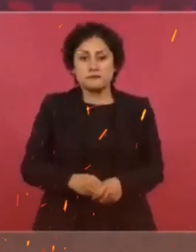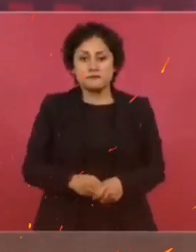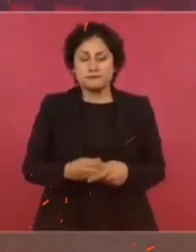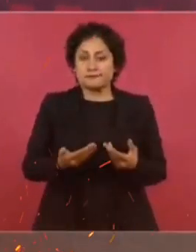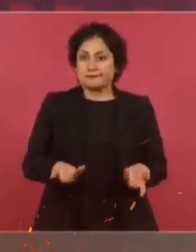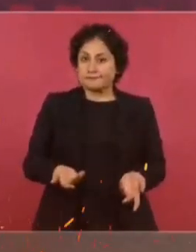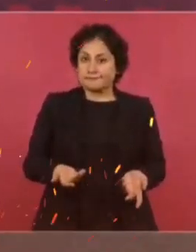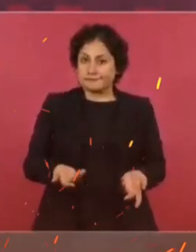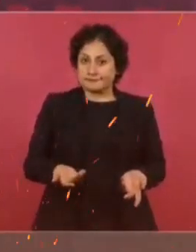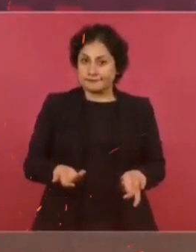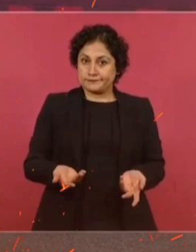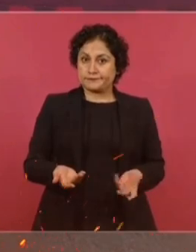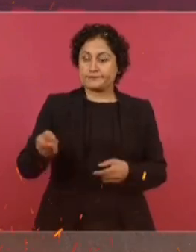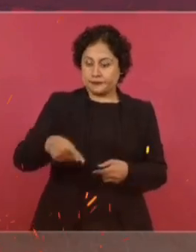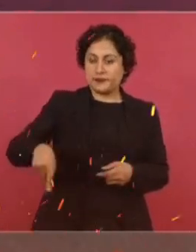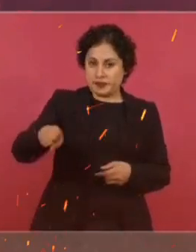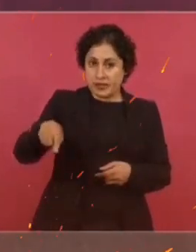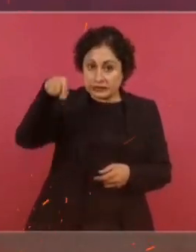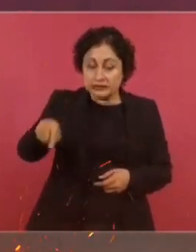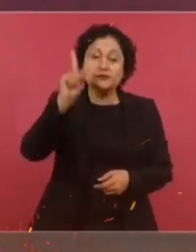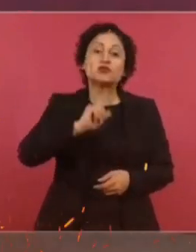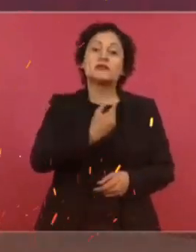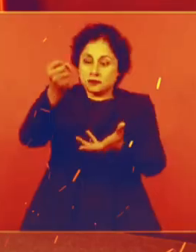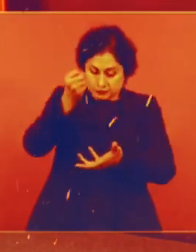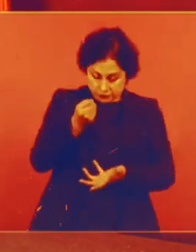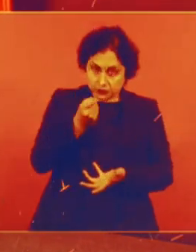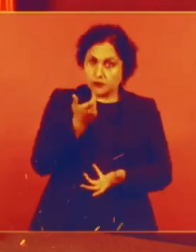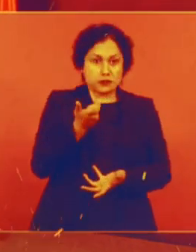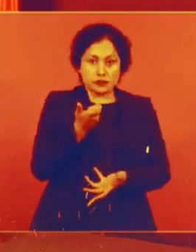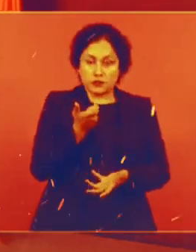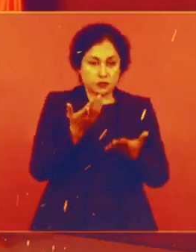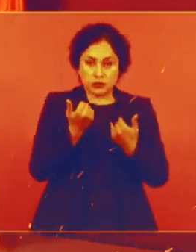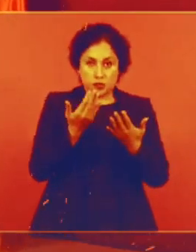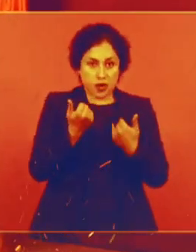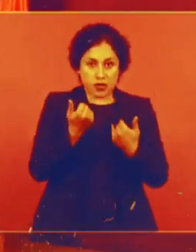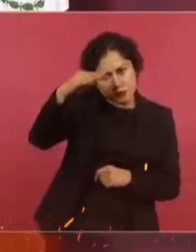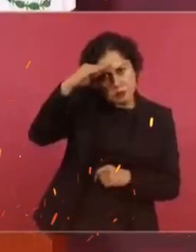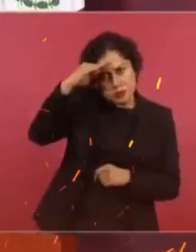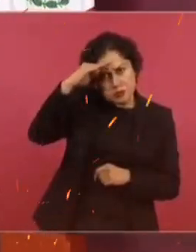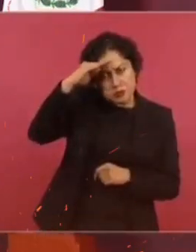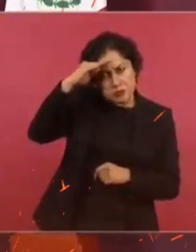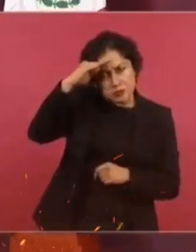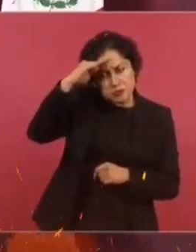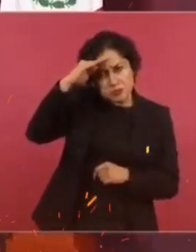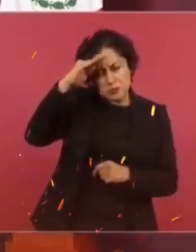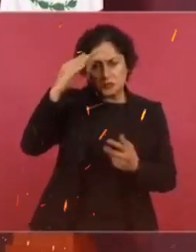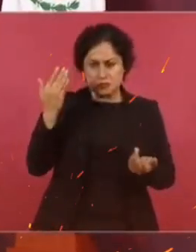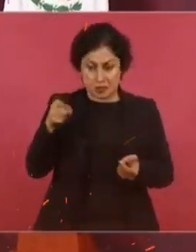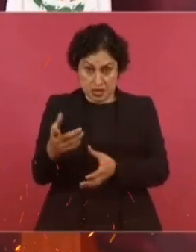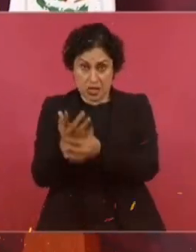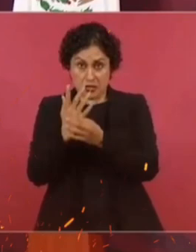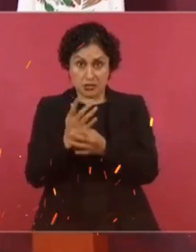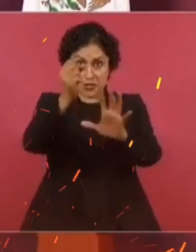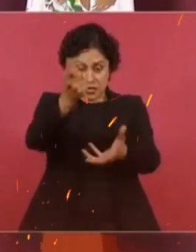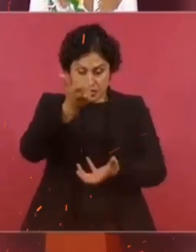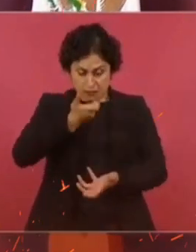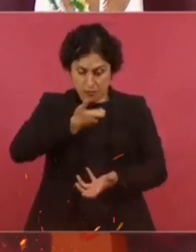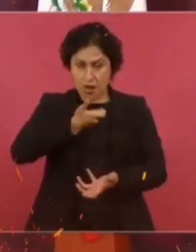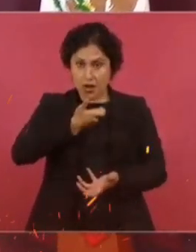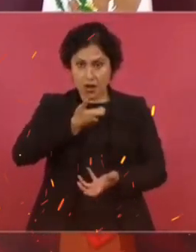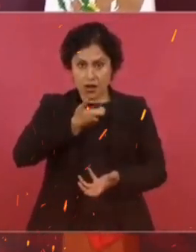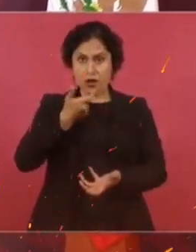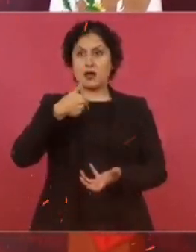presidenta cuando dice es que si no tenemos dinero, creo que lo está pensando así. No vamos a poder cumplir